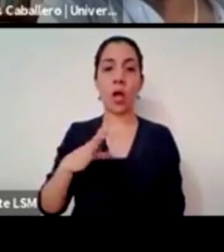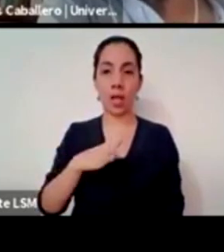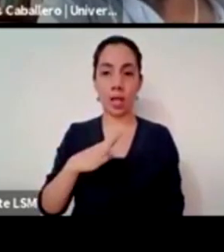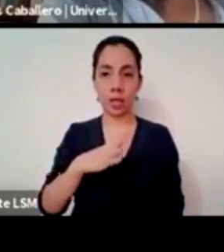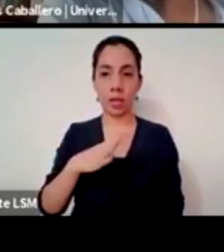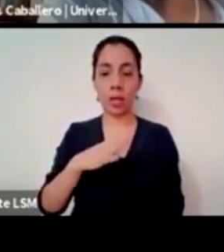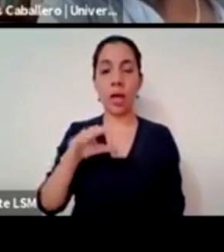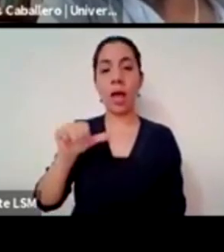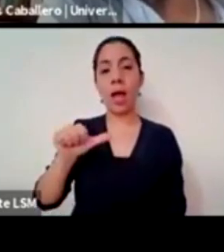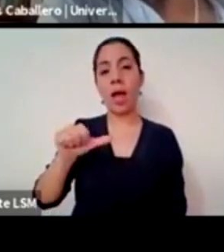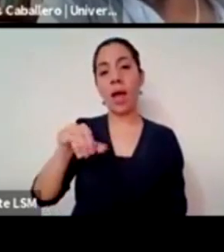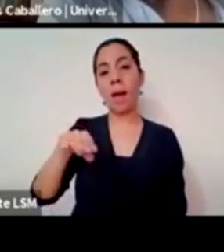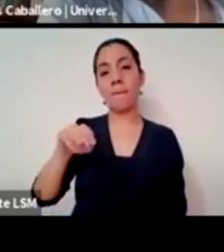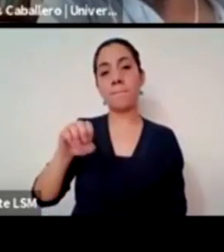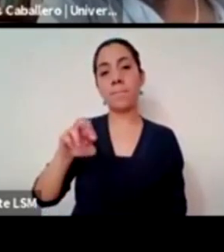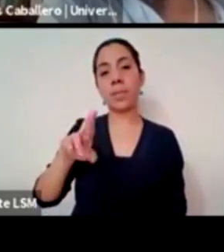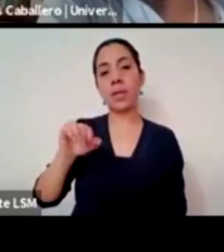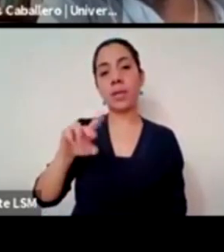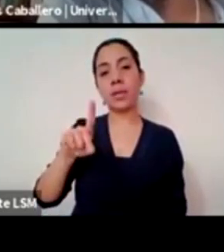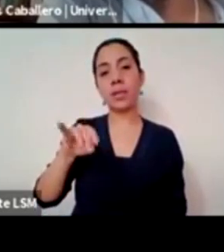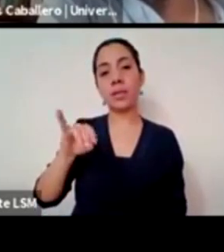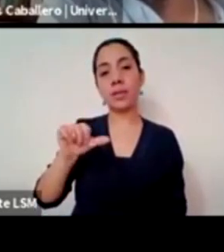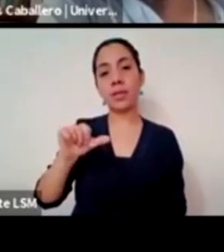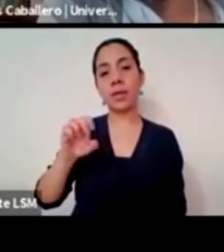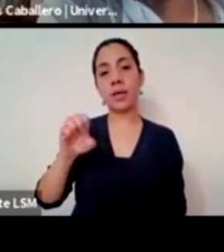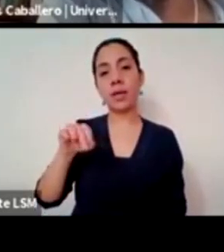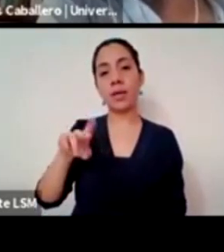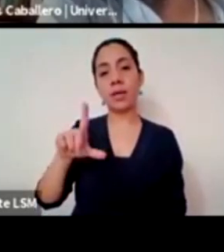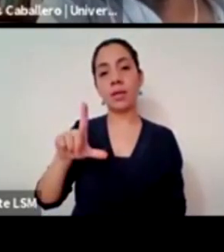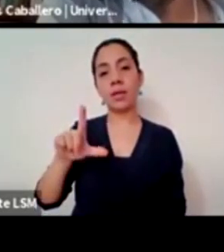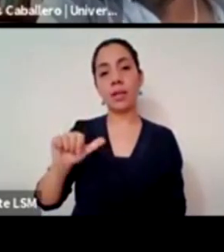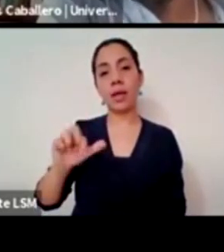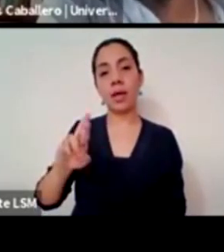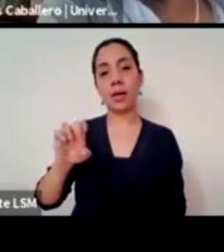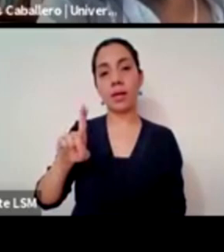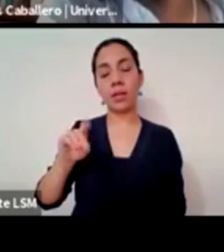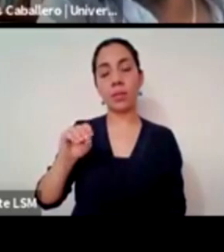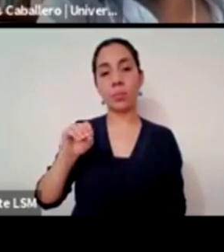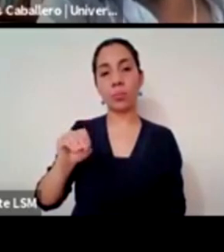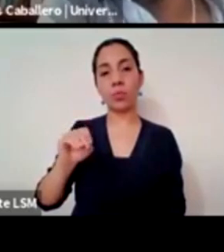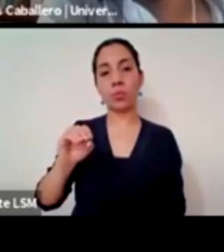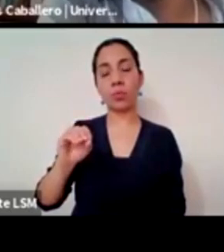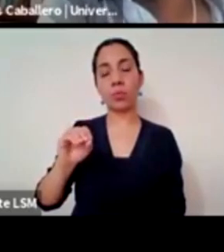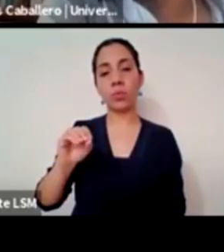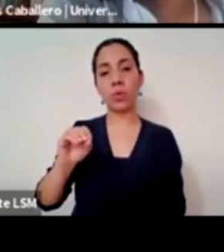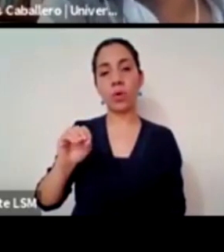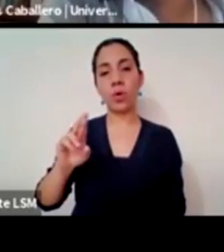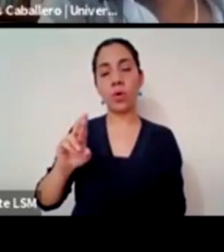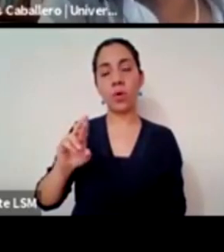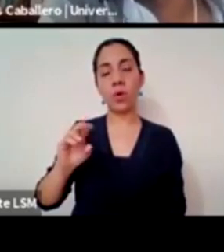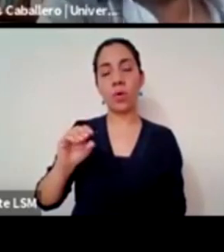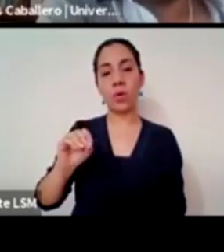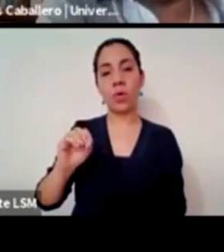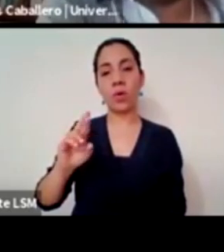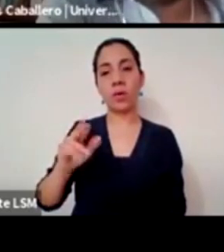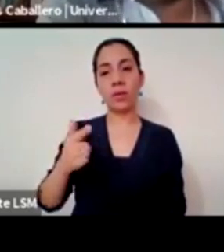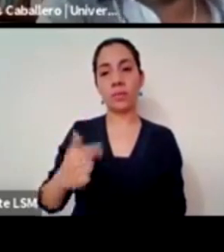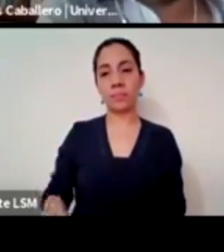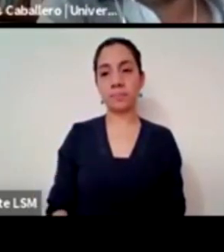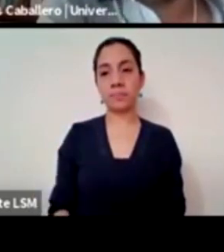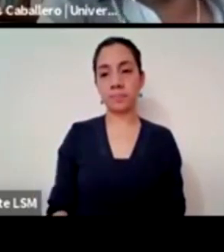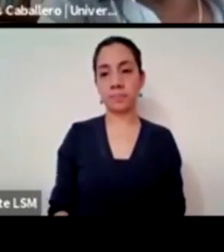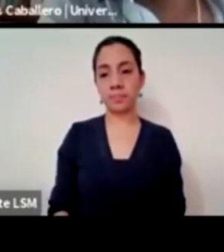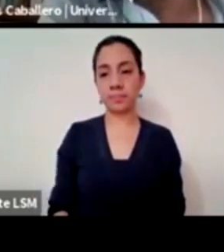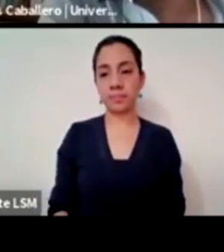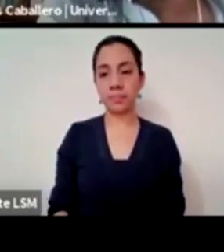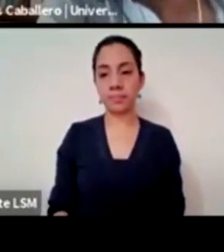amerindianlared.org perfecto muchísimas gracias gracias por esta esta conclusión